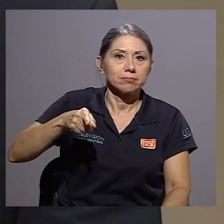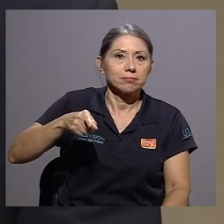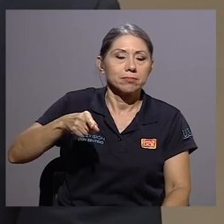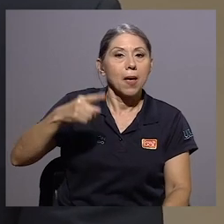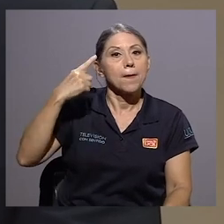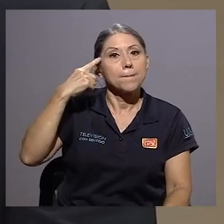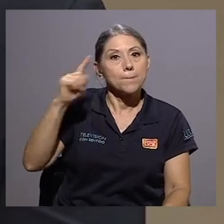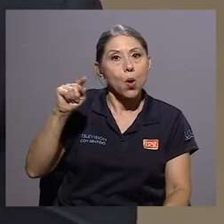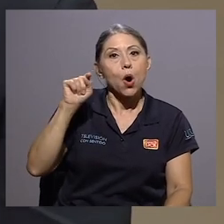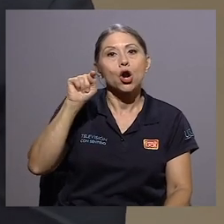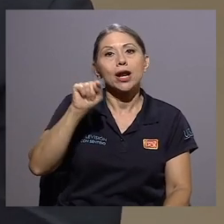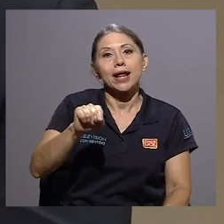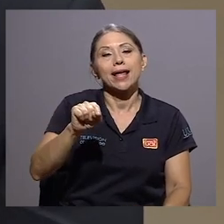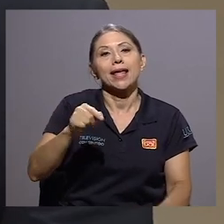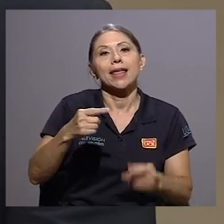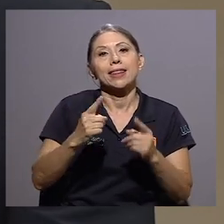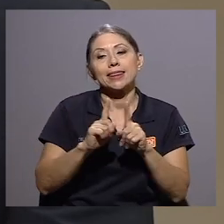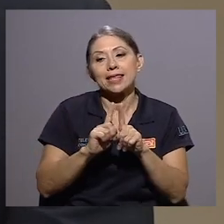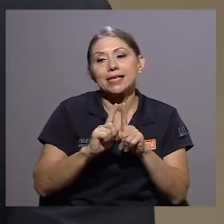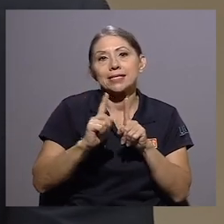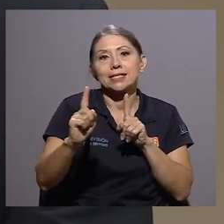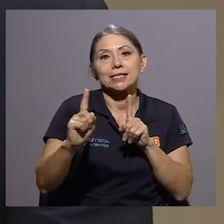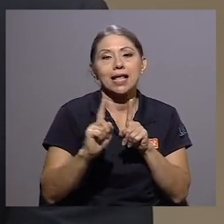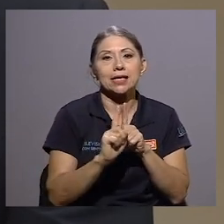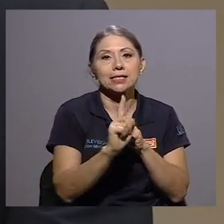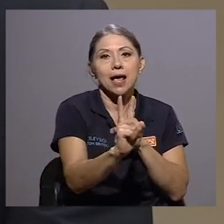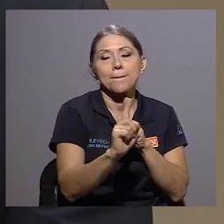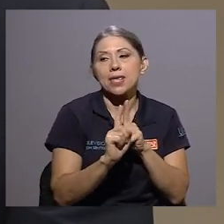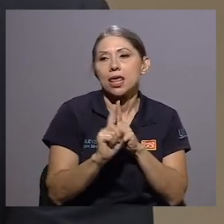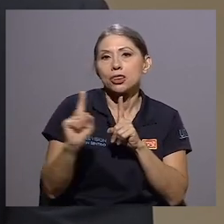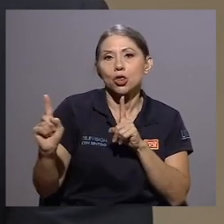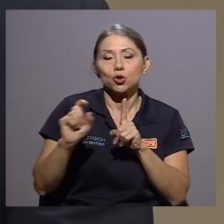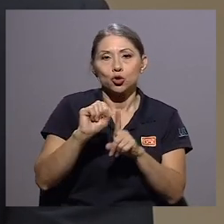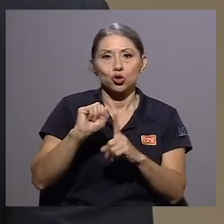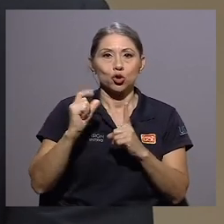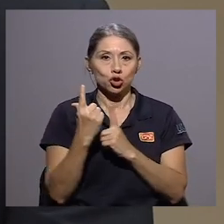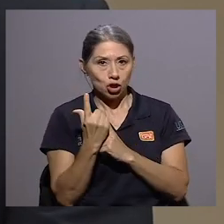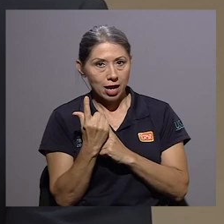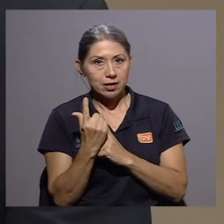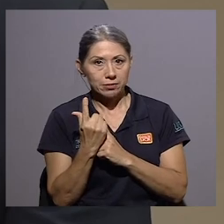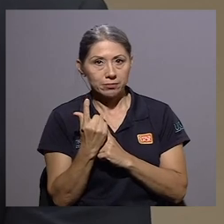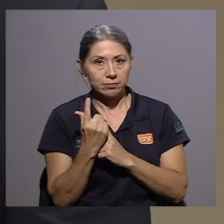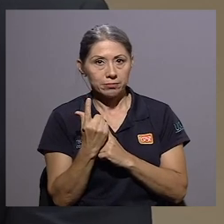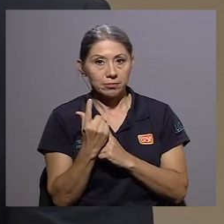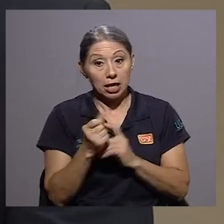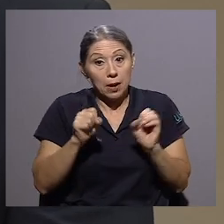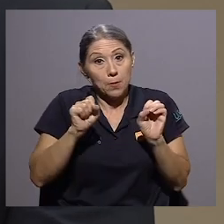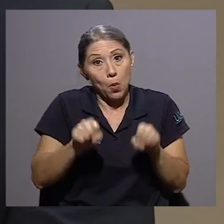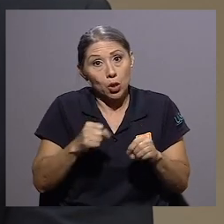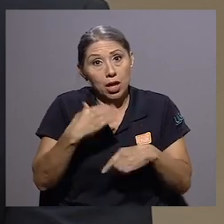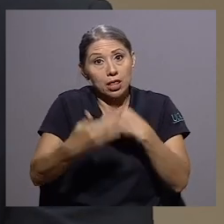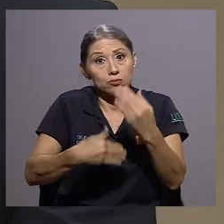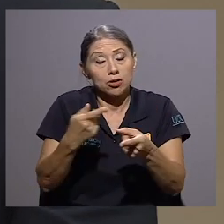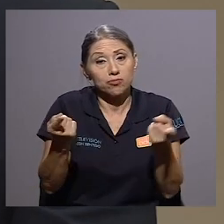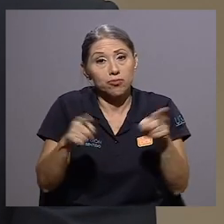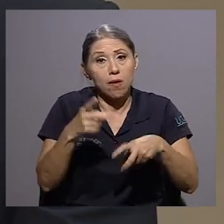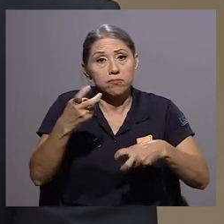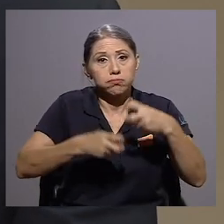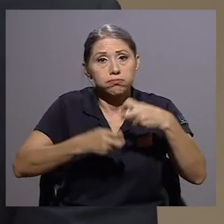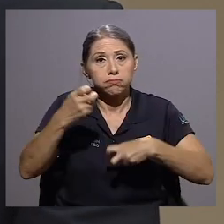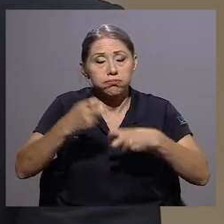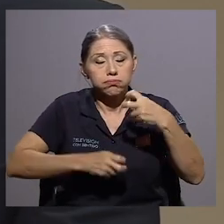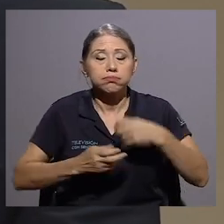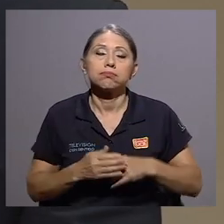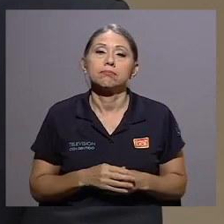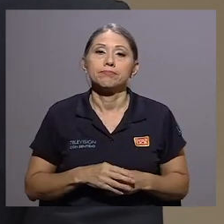distanciamiento social que podía haberse comprometido. Y a